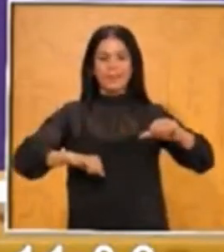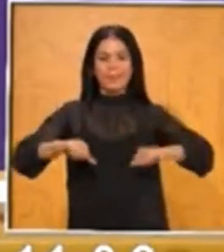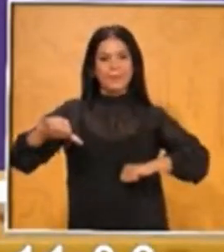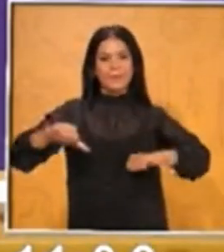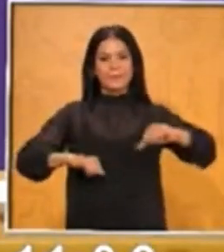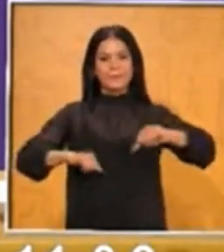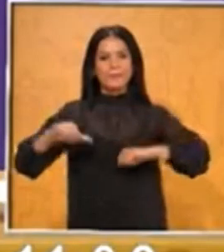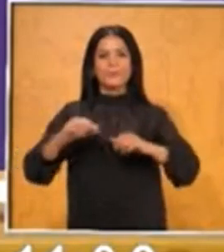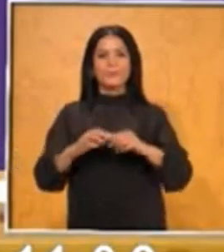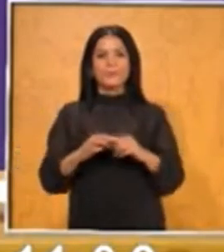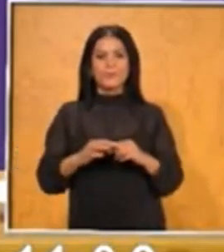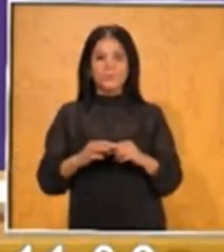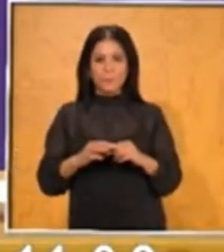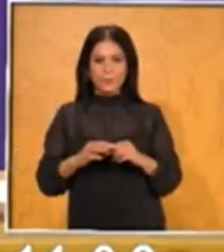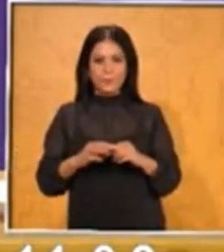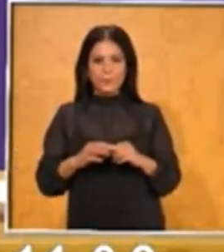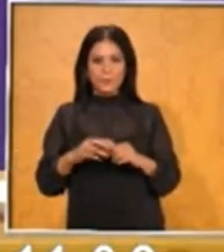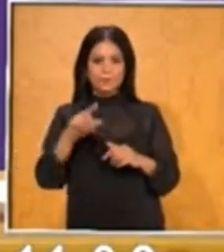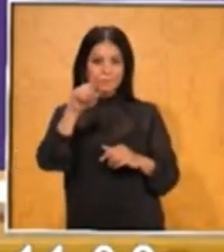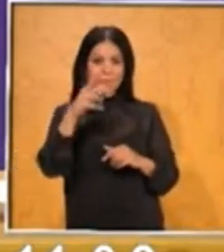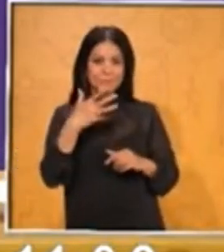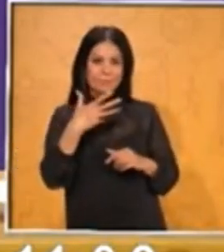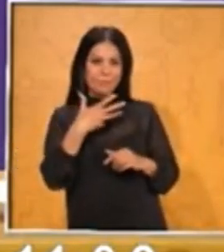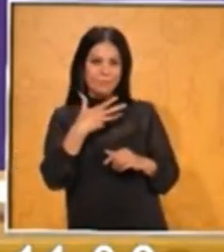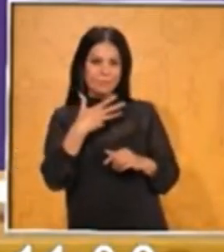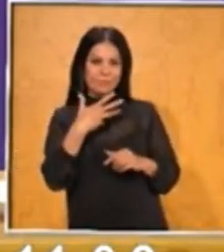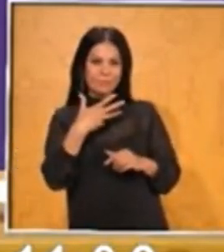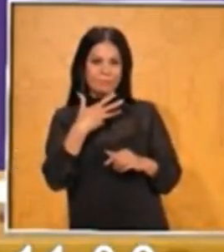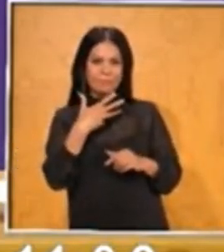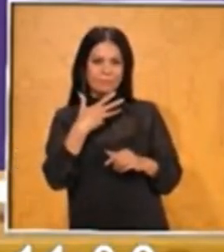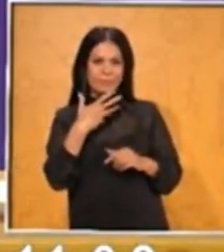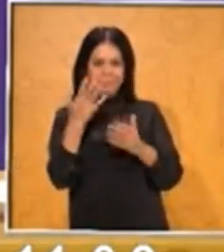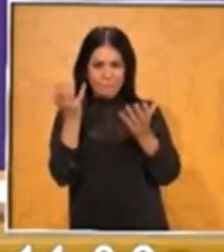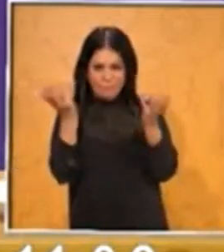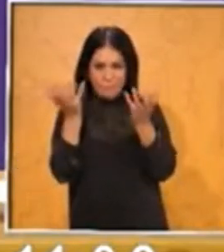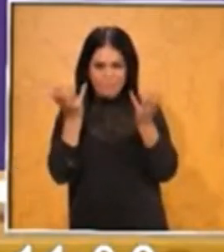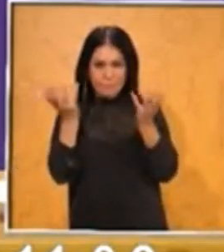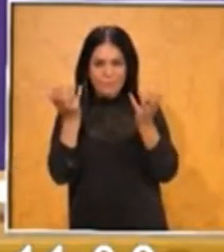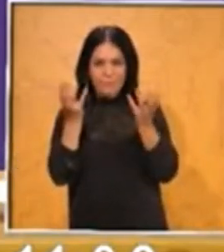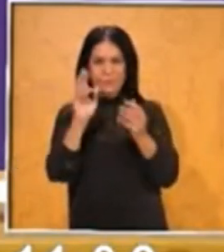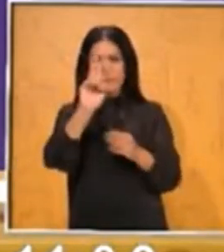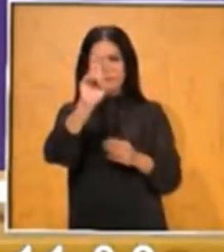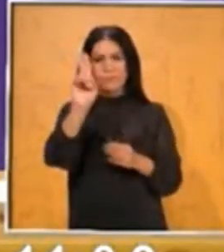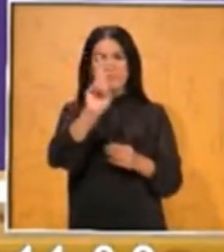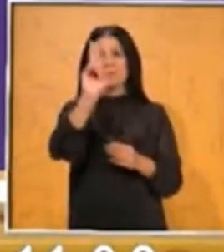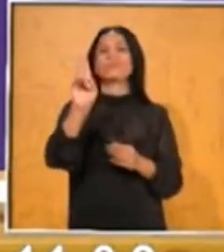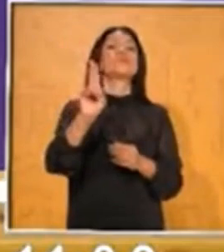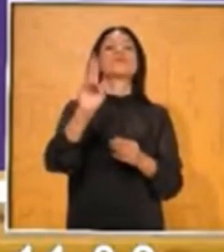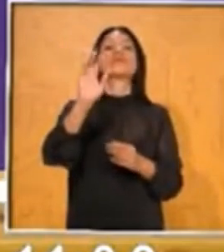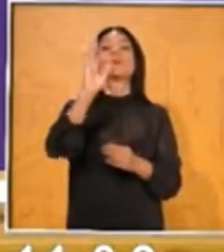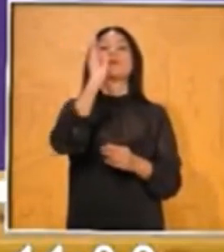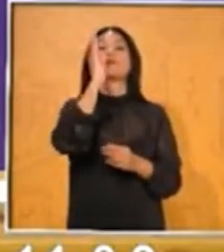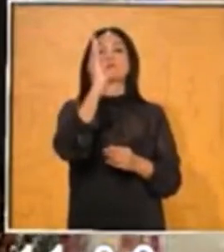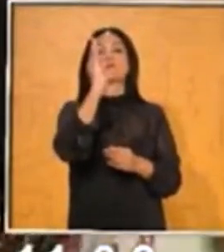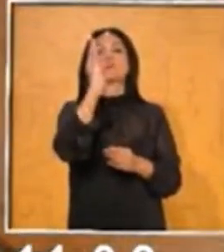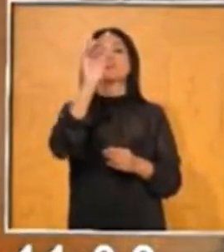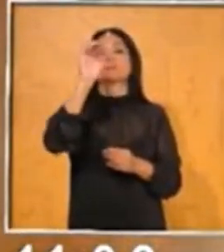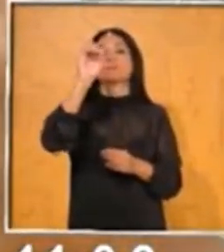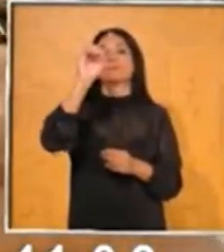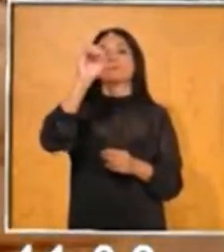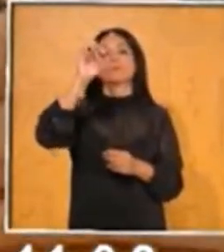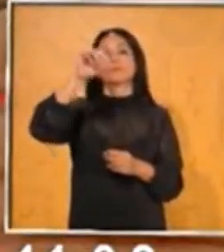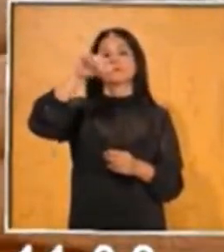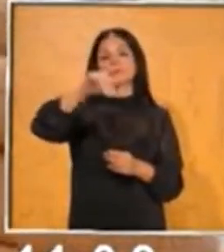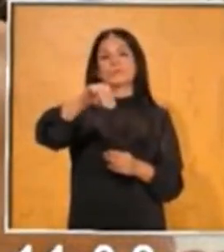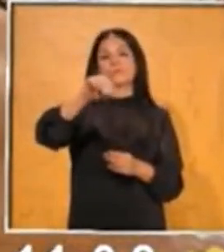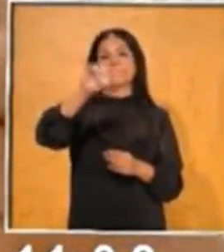si pueden realizar el material con foamy o cartón de la caja de cereal o de galletas, va a